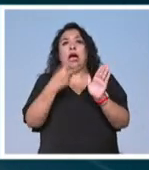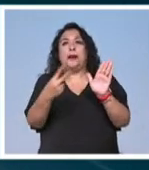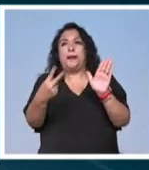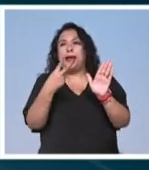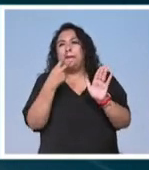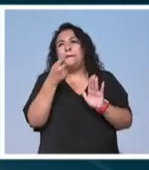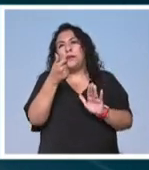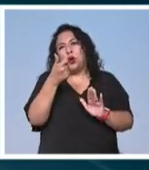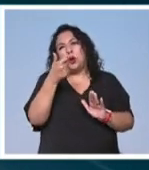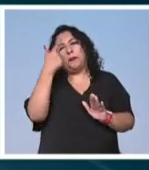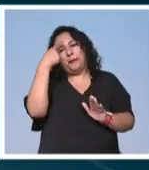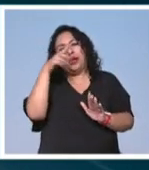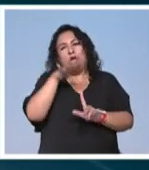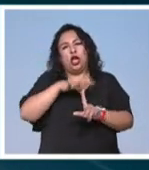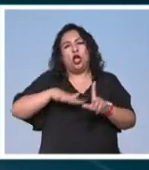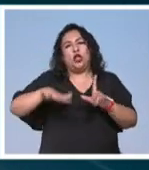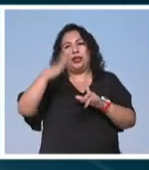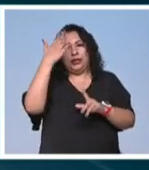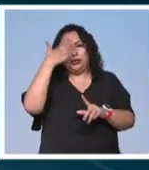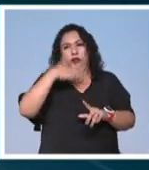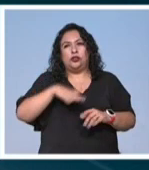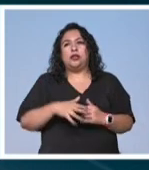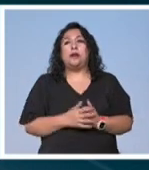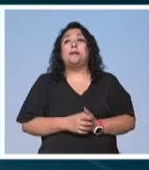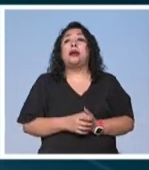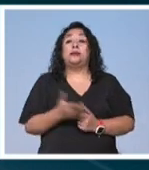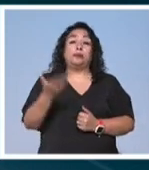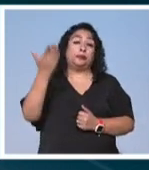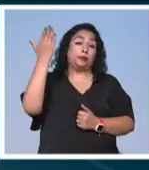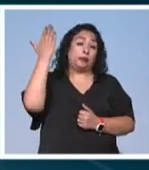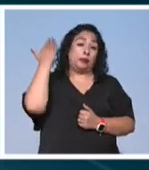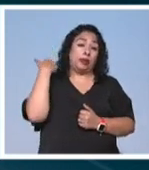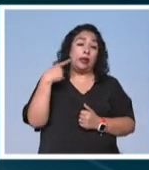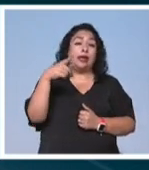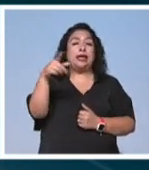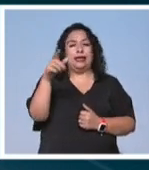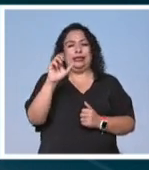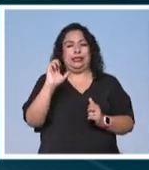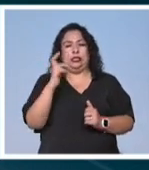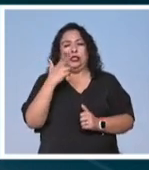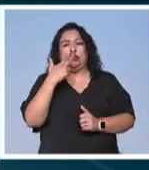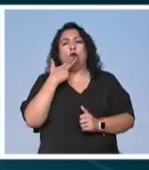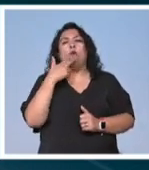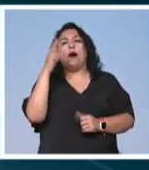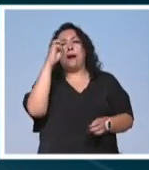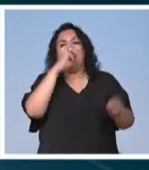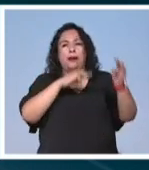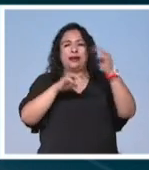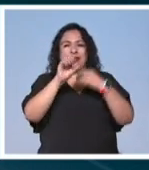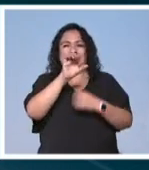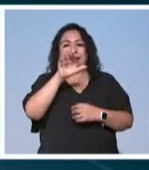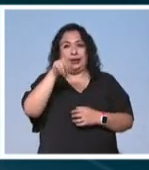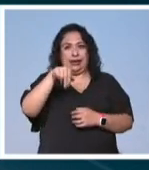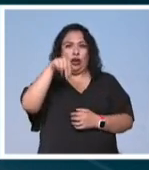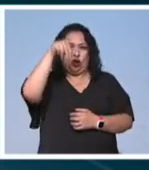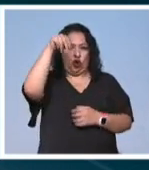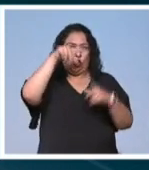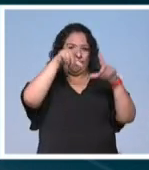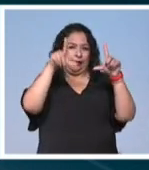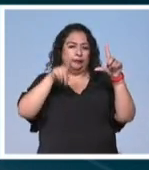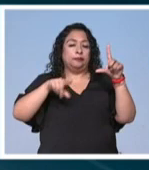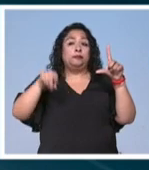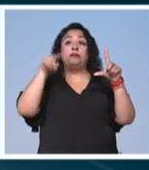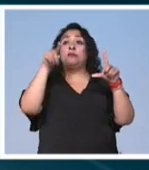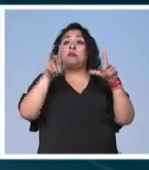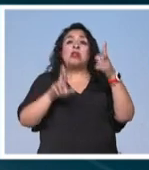tengan un poco para poner en contexto el asunto, en ese momento, en la Sierra de Chihuahua, al estado acá del norte, pues la